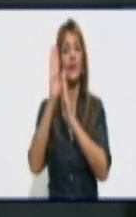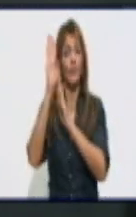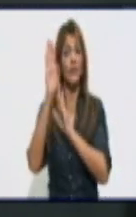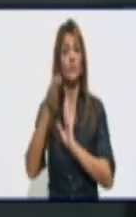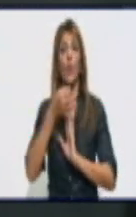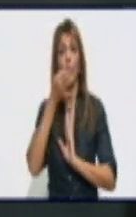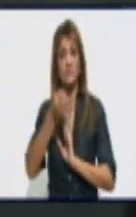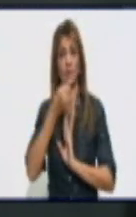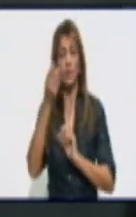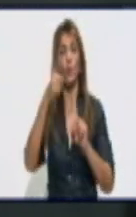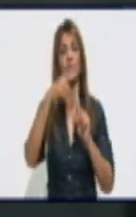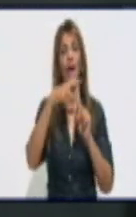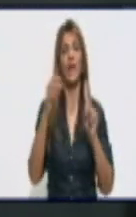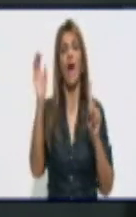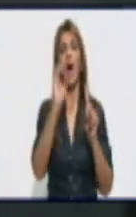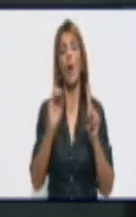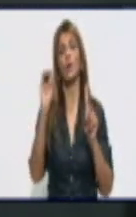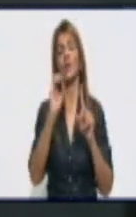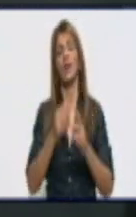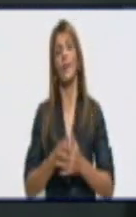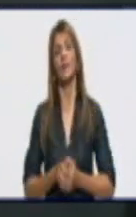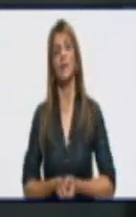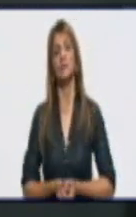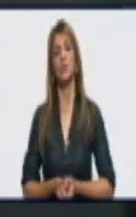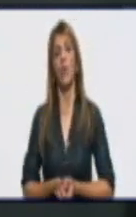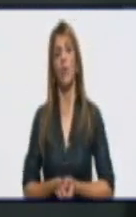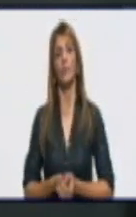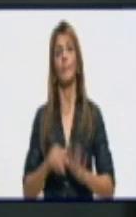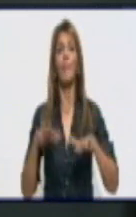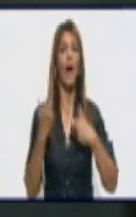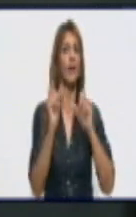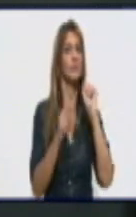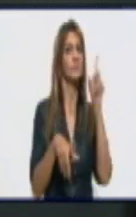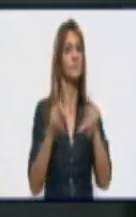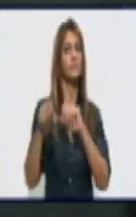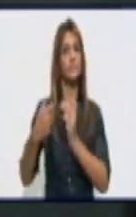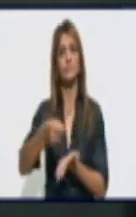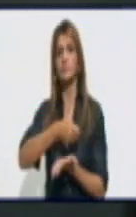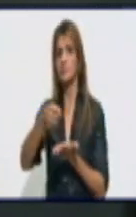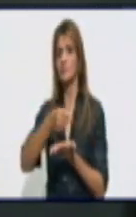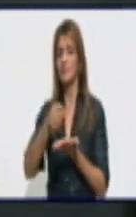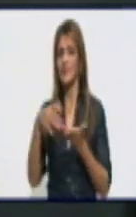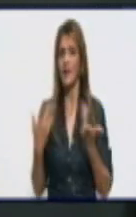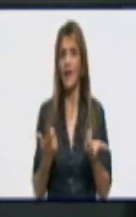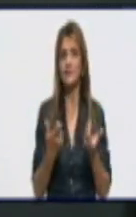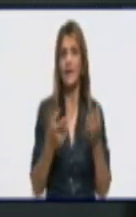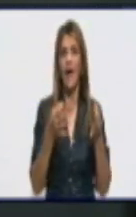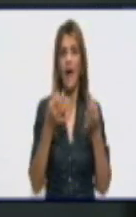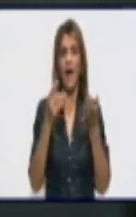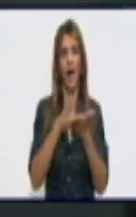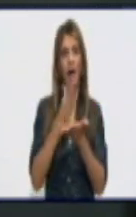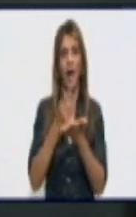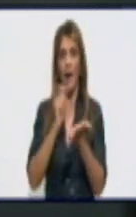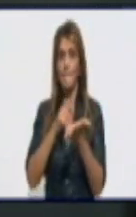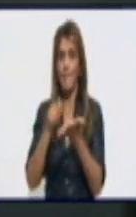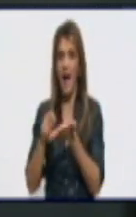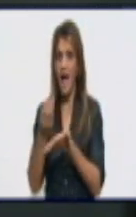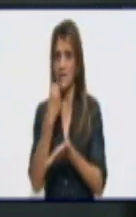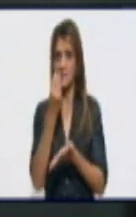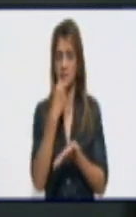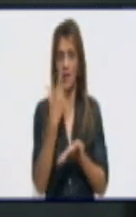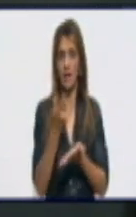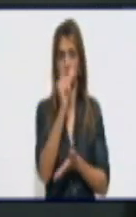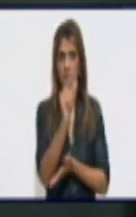ordenamiento a la canasta básica, es decir, un incremento que va hasta ahí. Y para el próximo